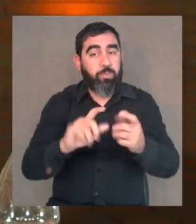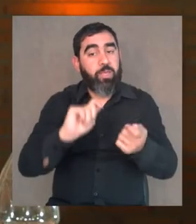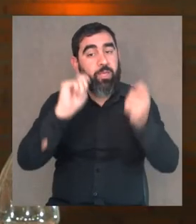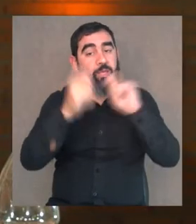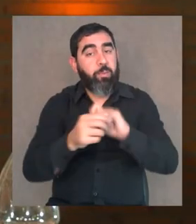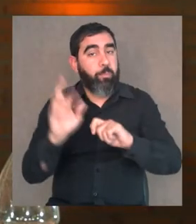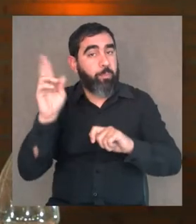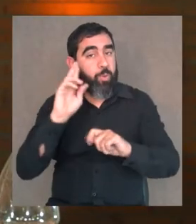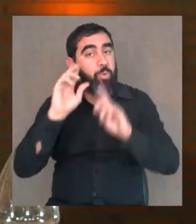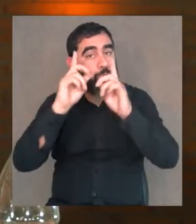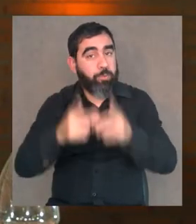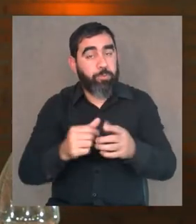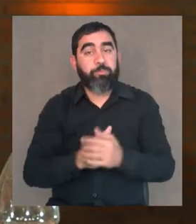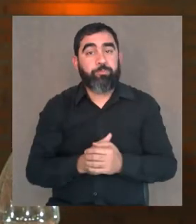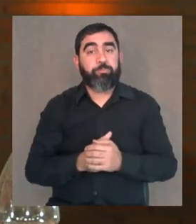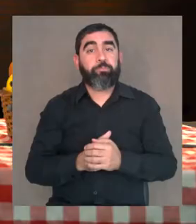O más grave.